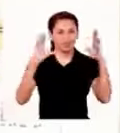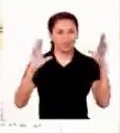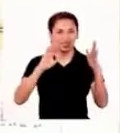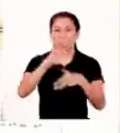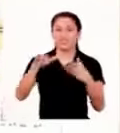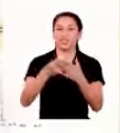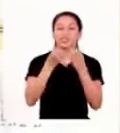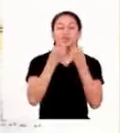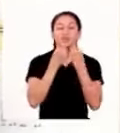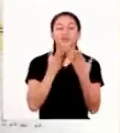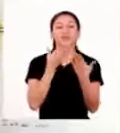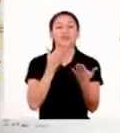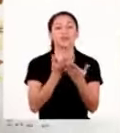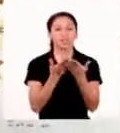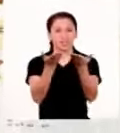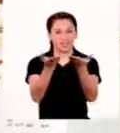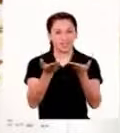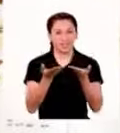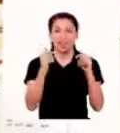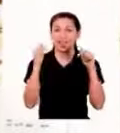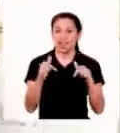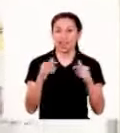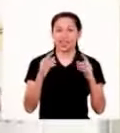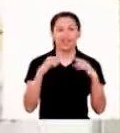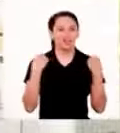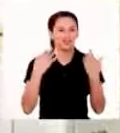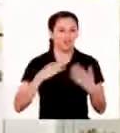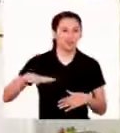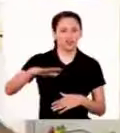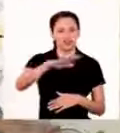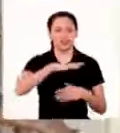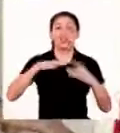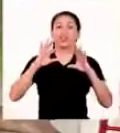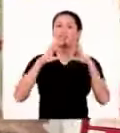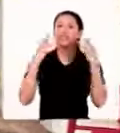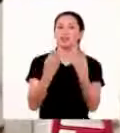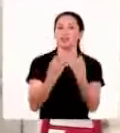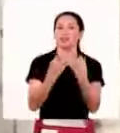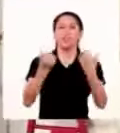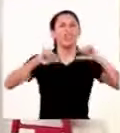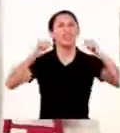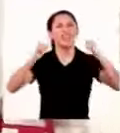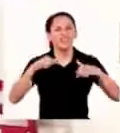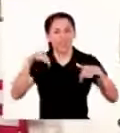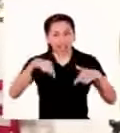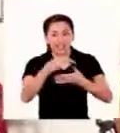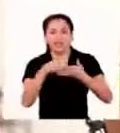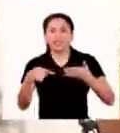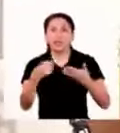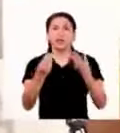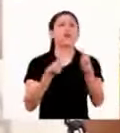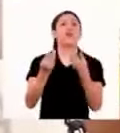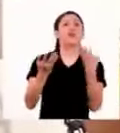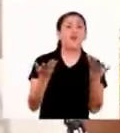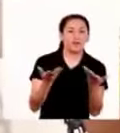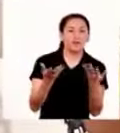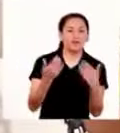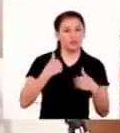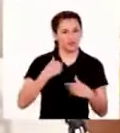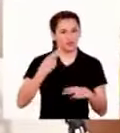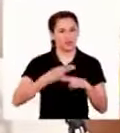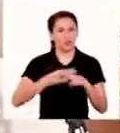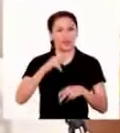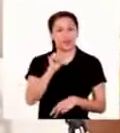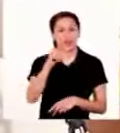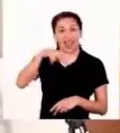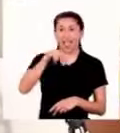Buenos días, bienvenidas y bienvenidos a Somos Familia. ¿Cómo están hoy? ¿Cómo les fue en la semana? Yo soy